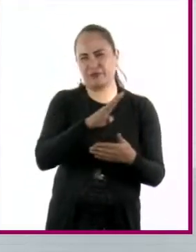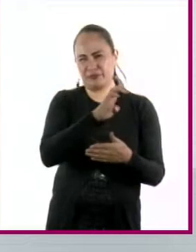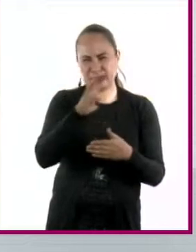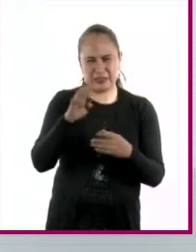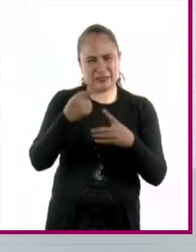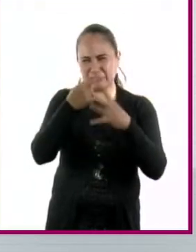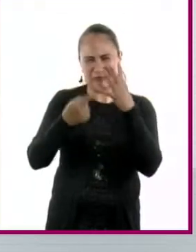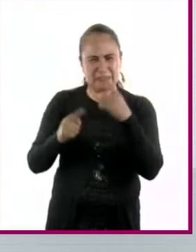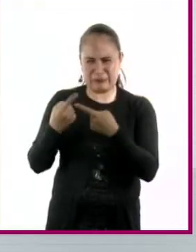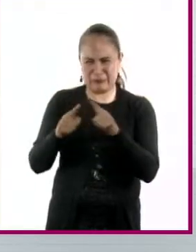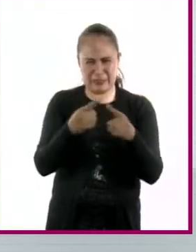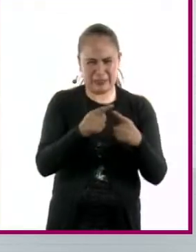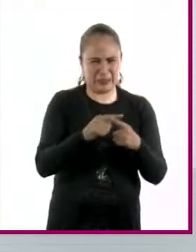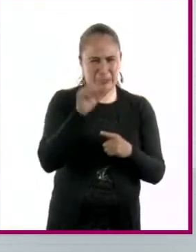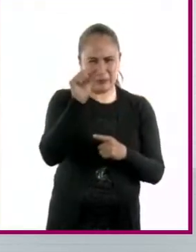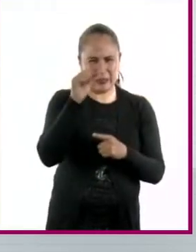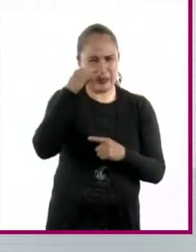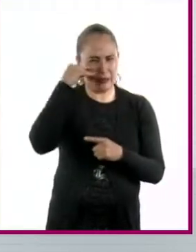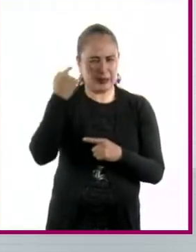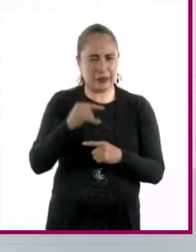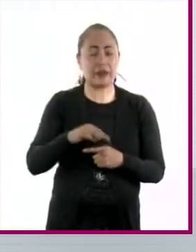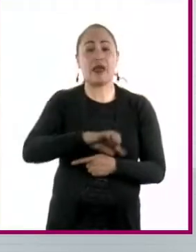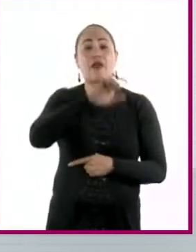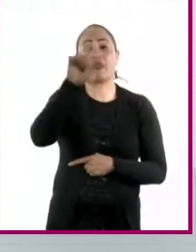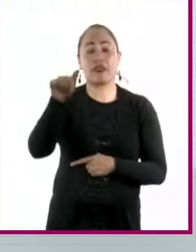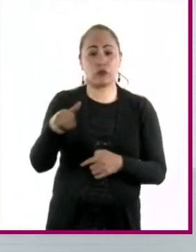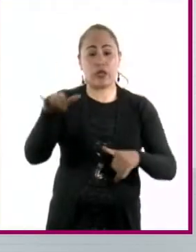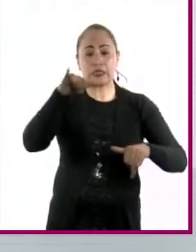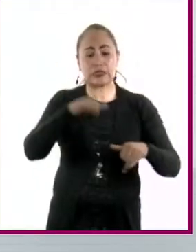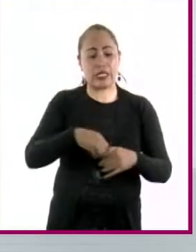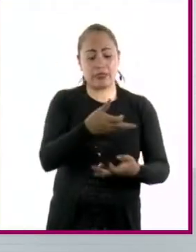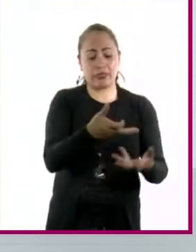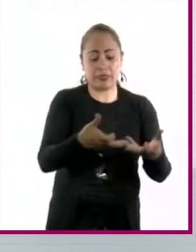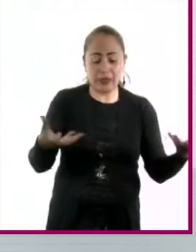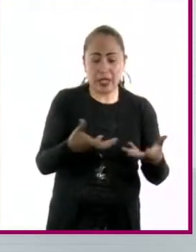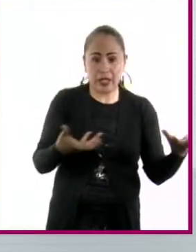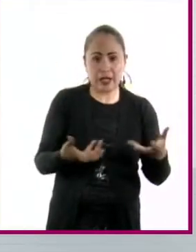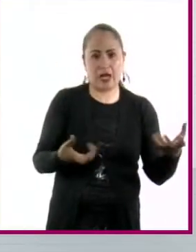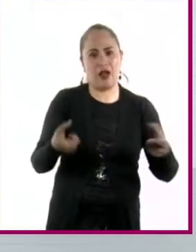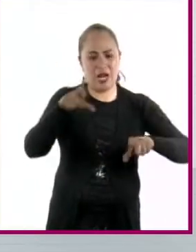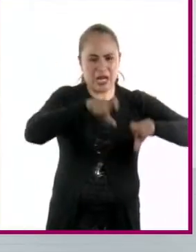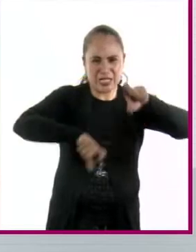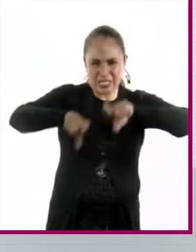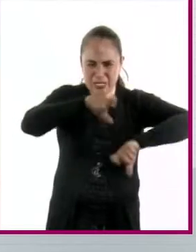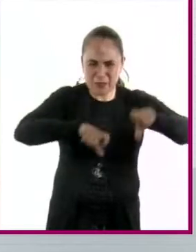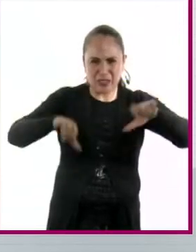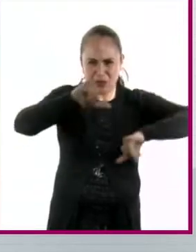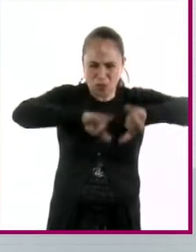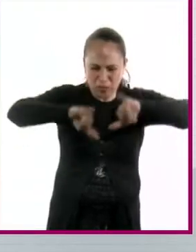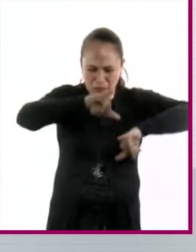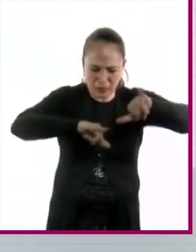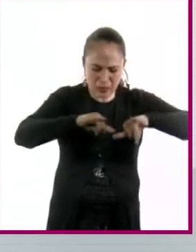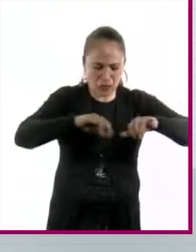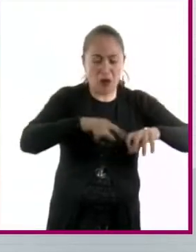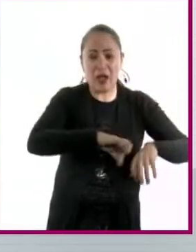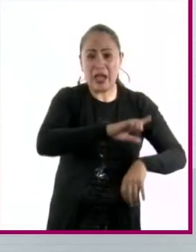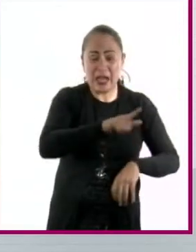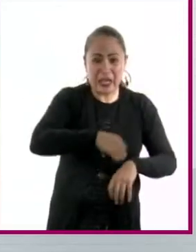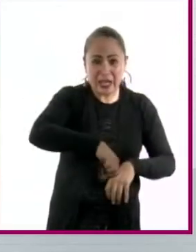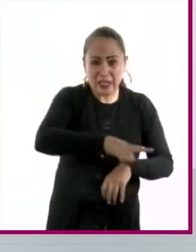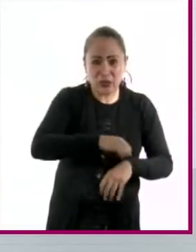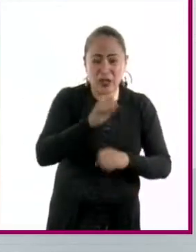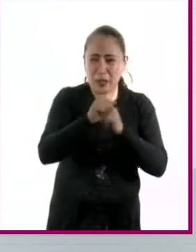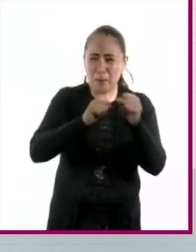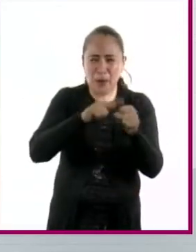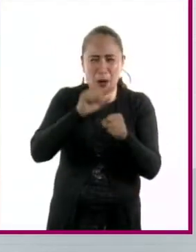cuando le ponemos agroquímicos a los cultivos, estos microorganismos, muchos de ellos se mueren, sobre todo con los